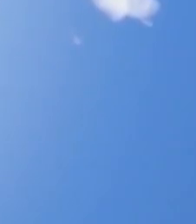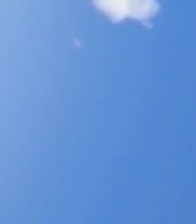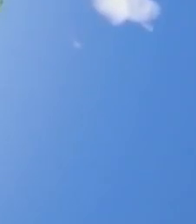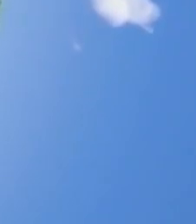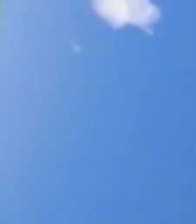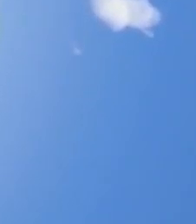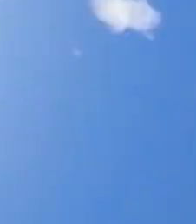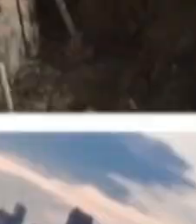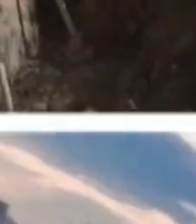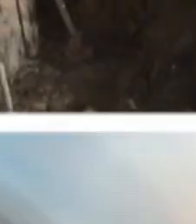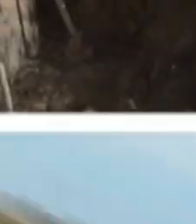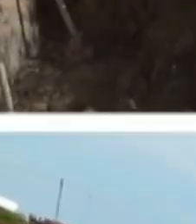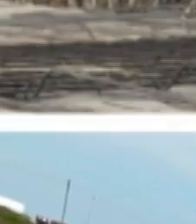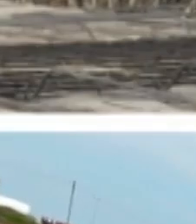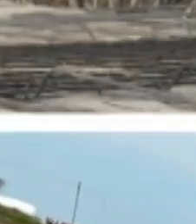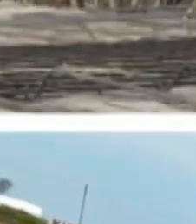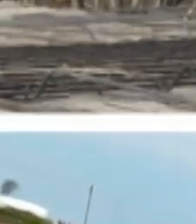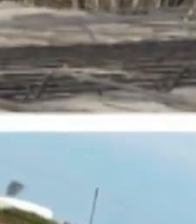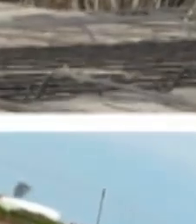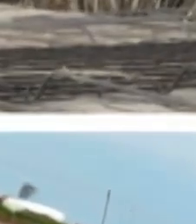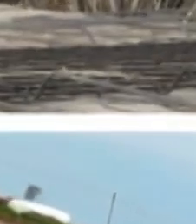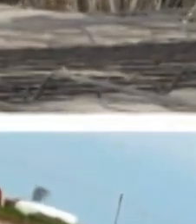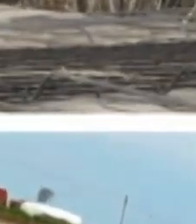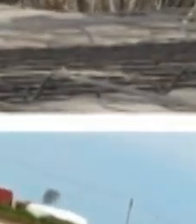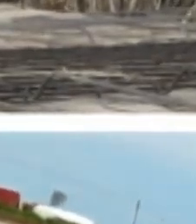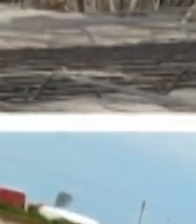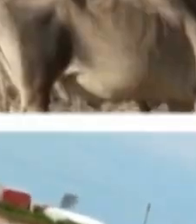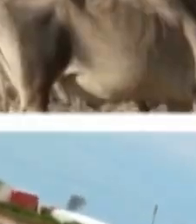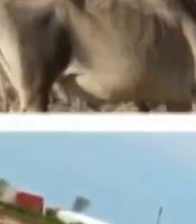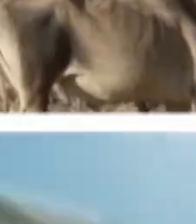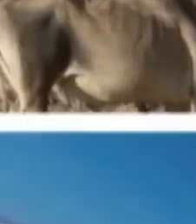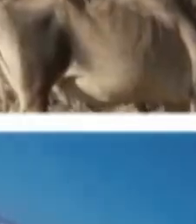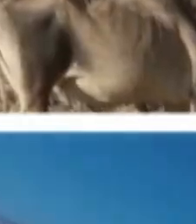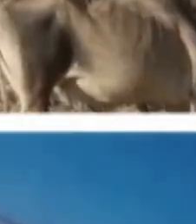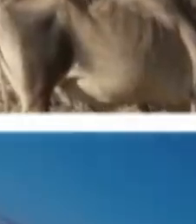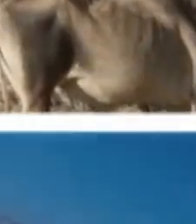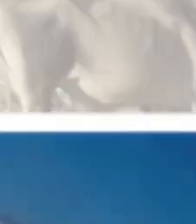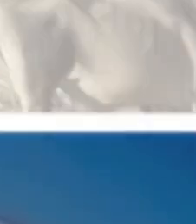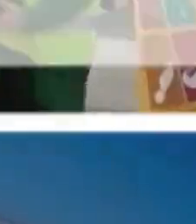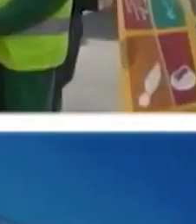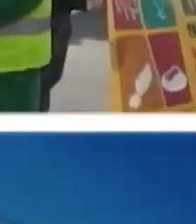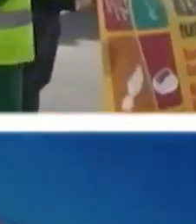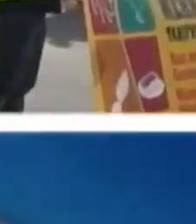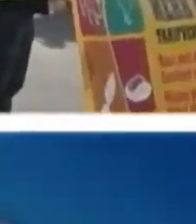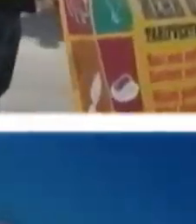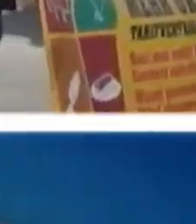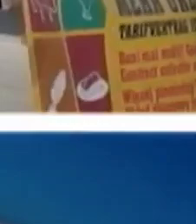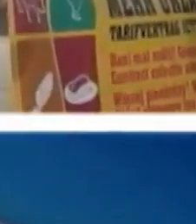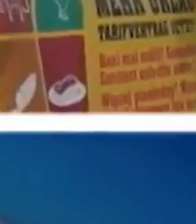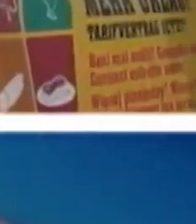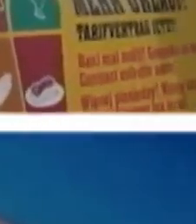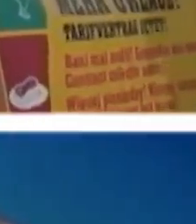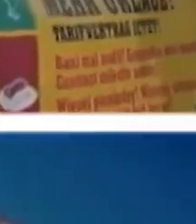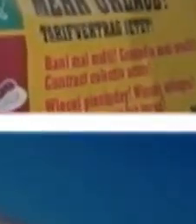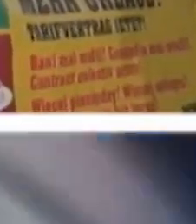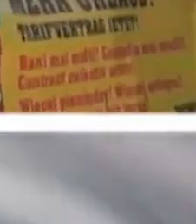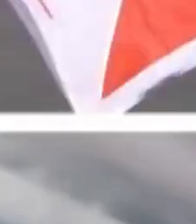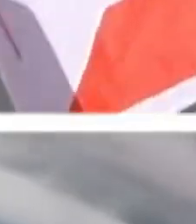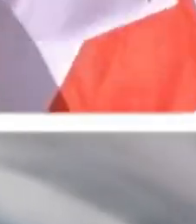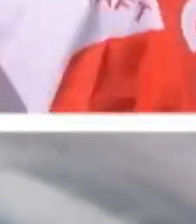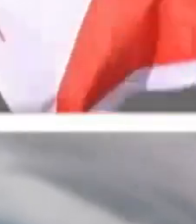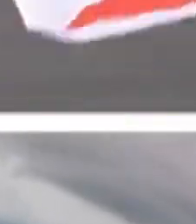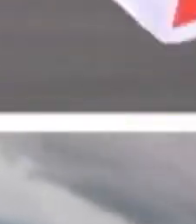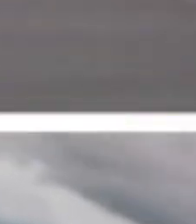En la India, los trabajadores que regresaron a las zonas rurales luchan por su futuro. En Alemania, trabajadores